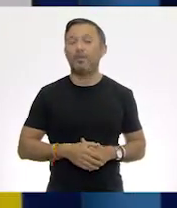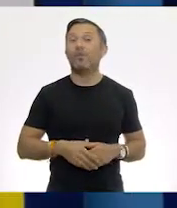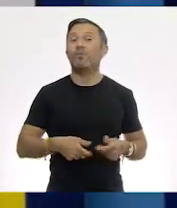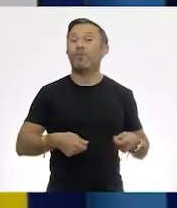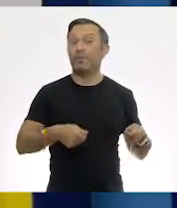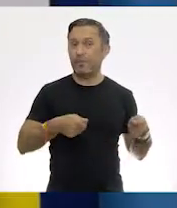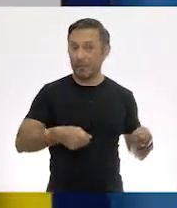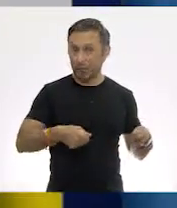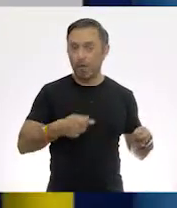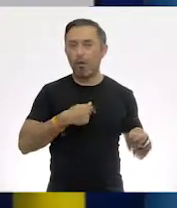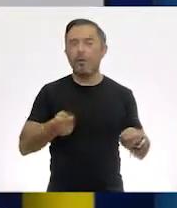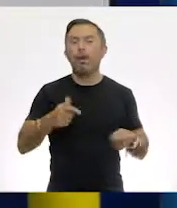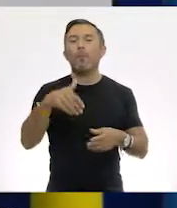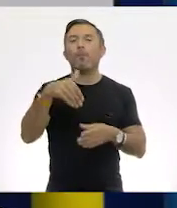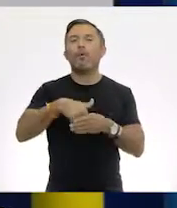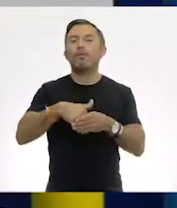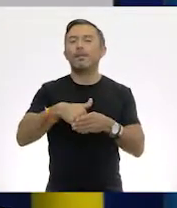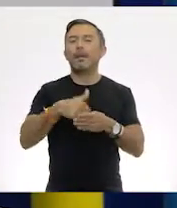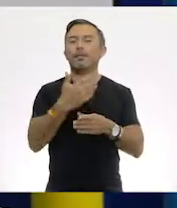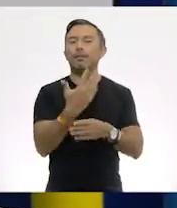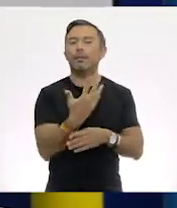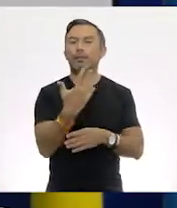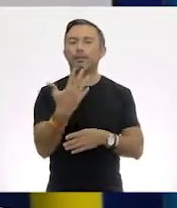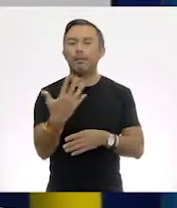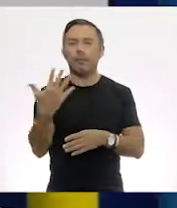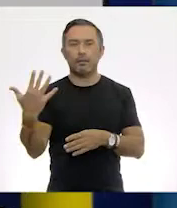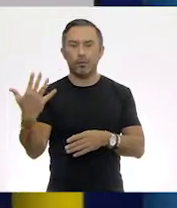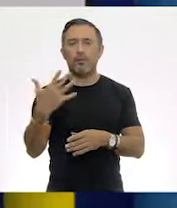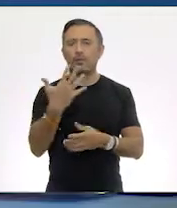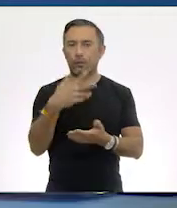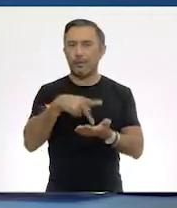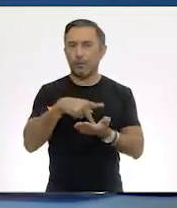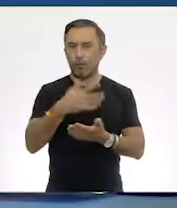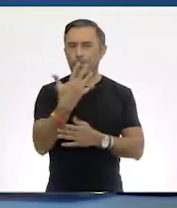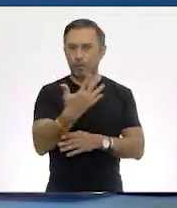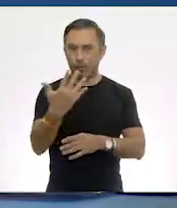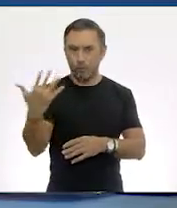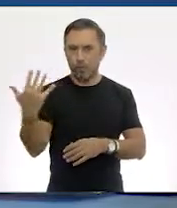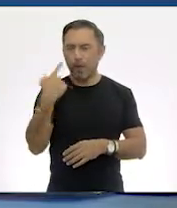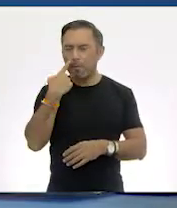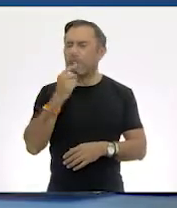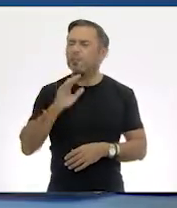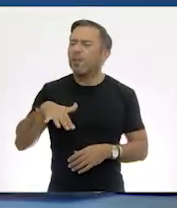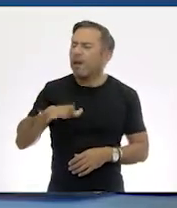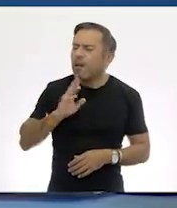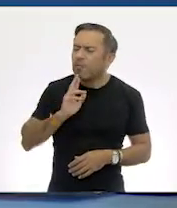5. ¿Cuál era tu respuesta, Tom? Los 50.